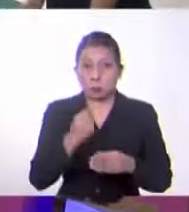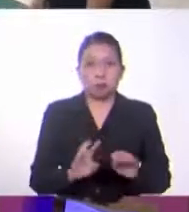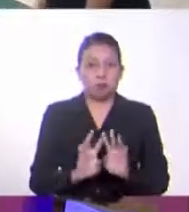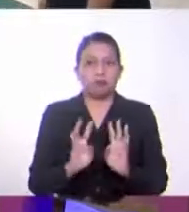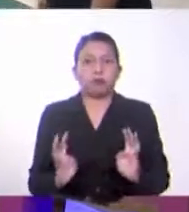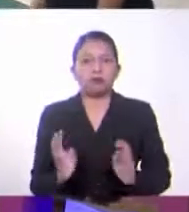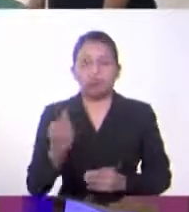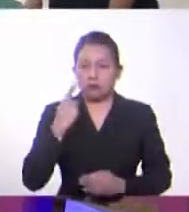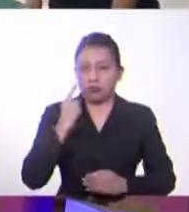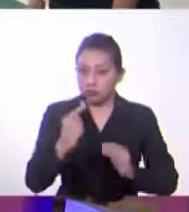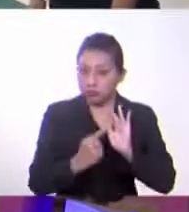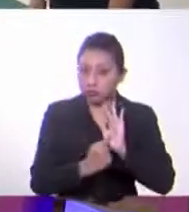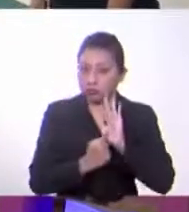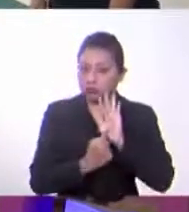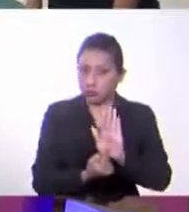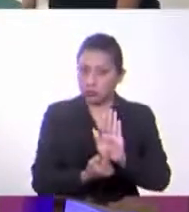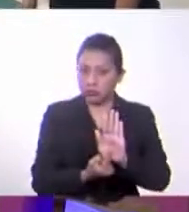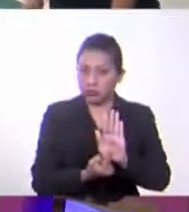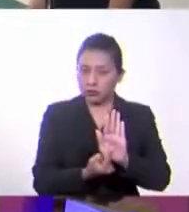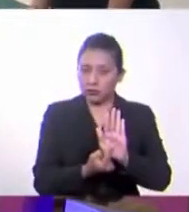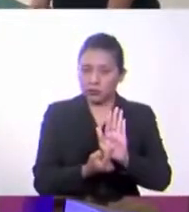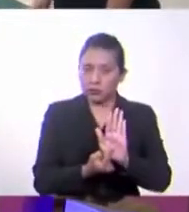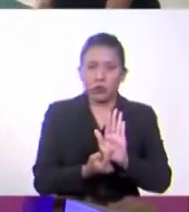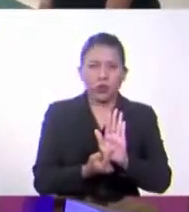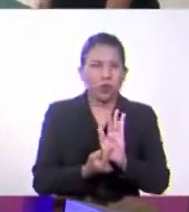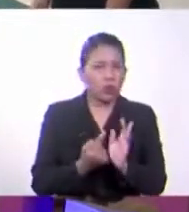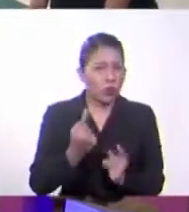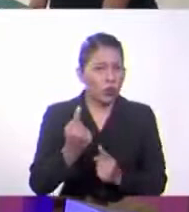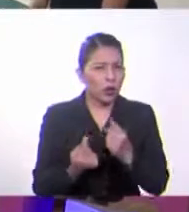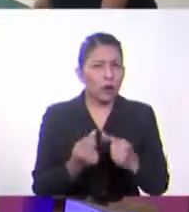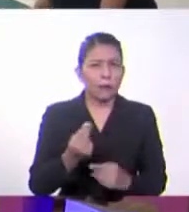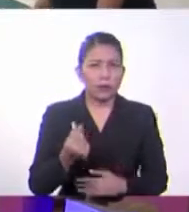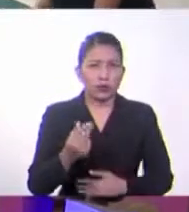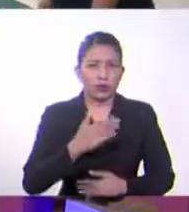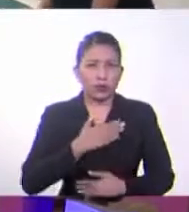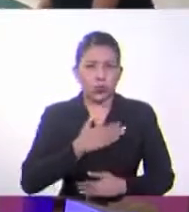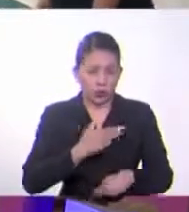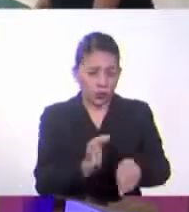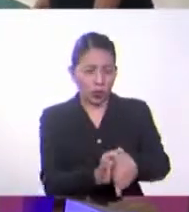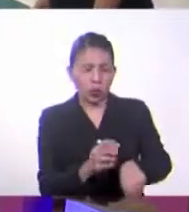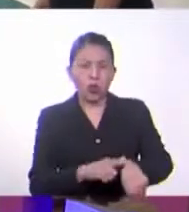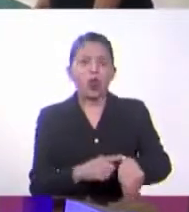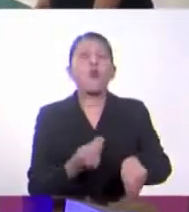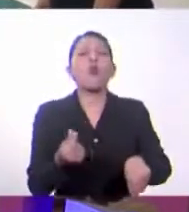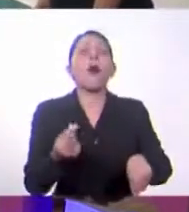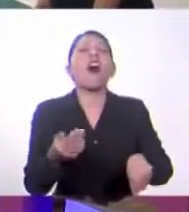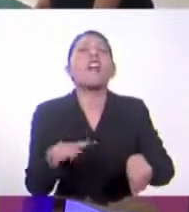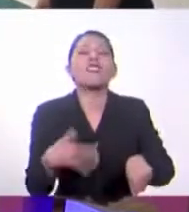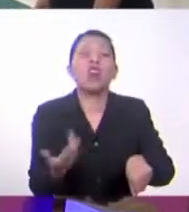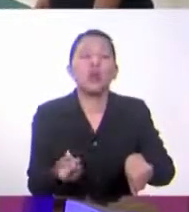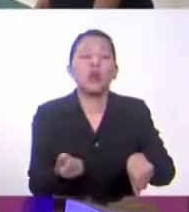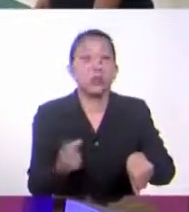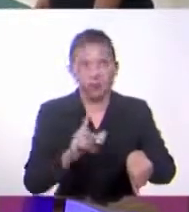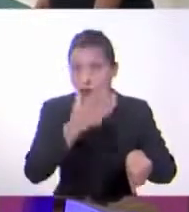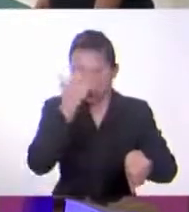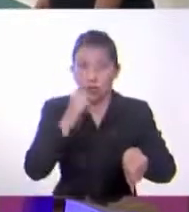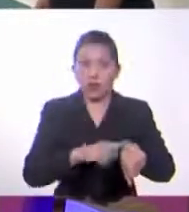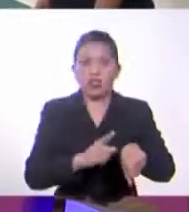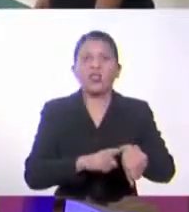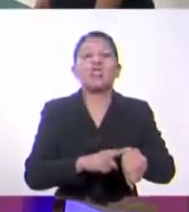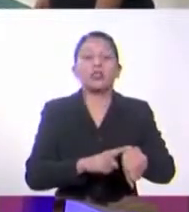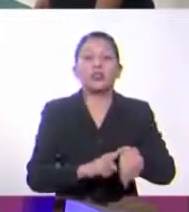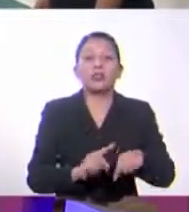qué es lo que yo voy a hacer para encontrar cuál es el precio de mi reloj, recordarles que mi reloj costaba